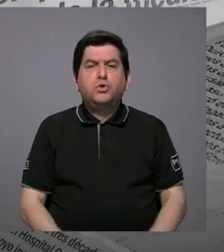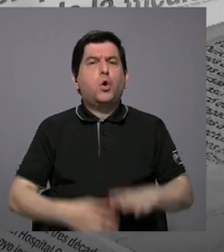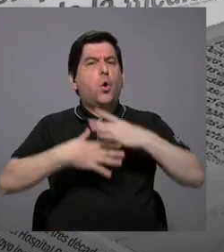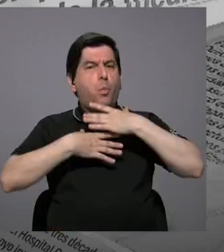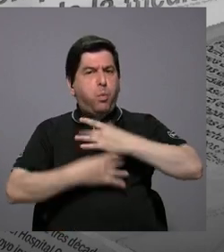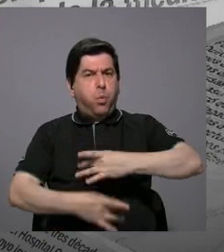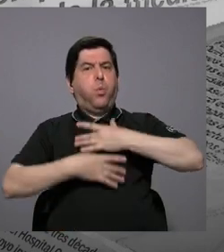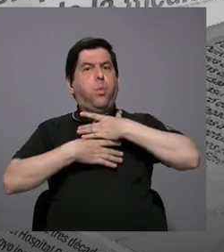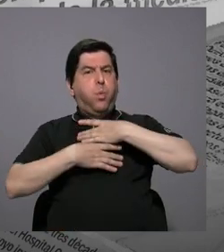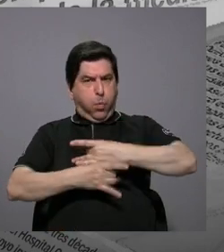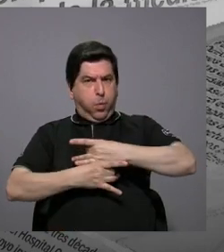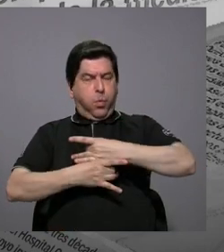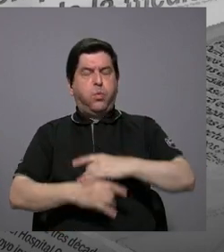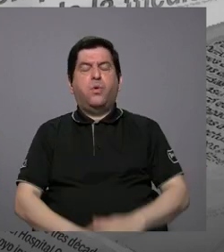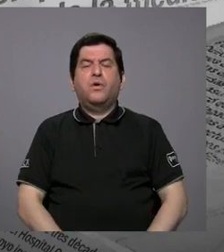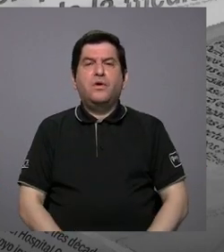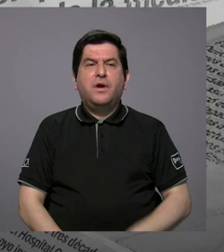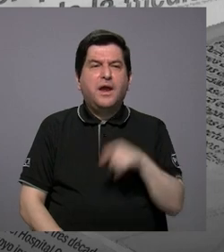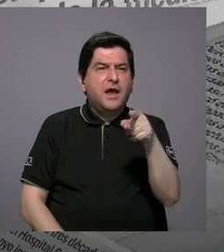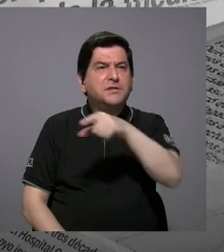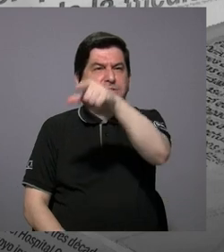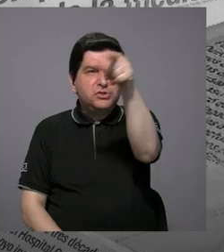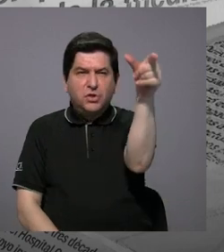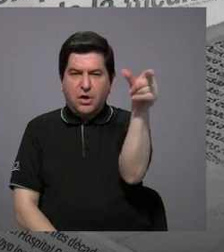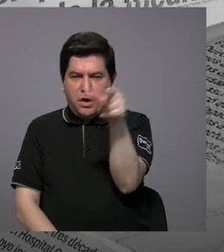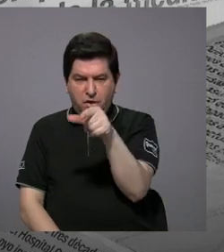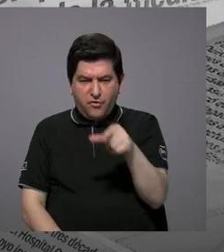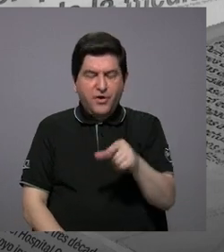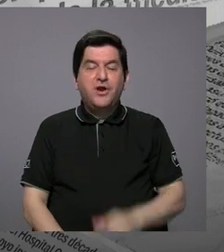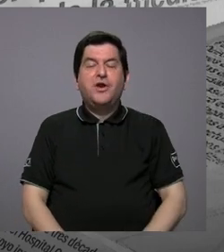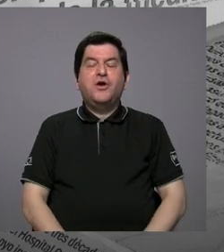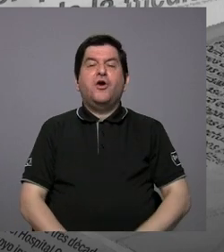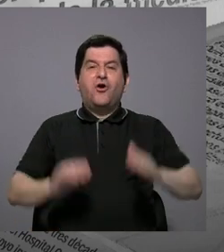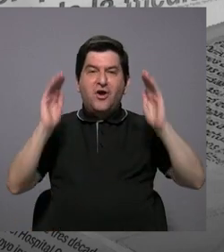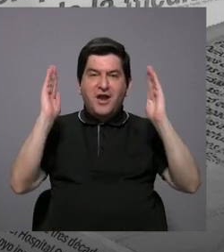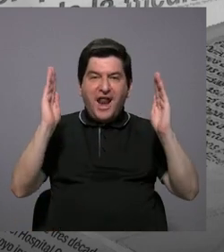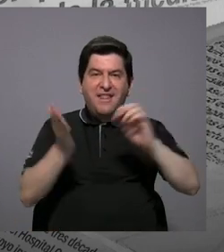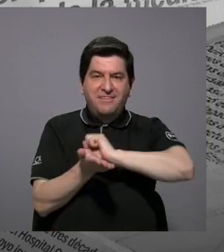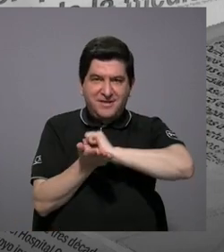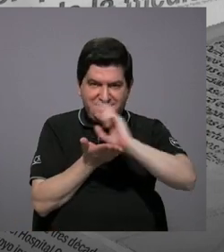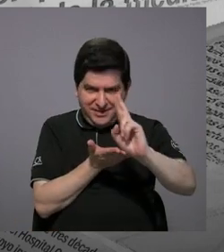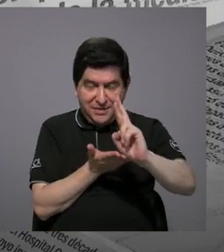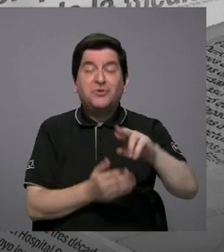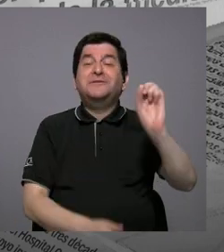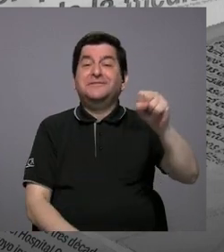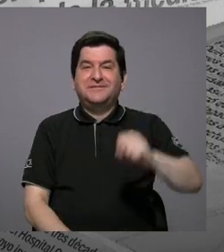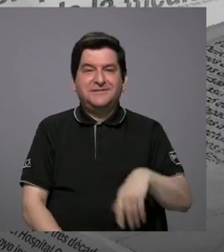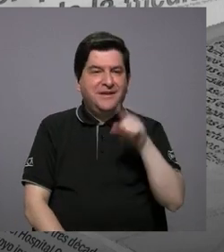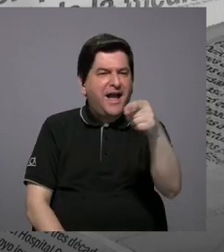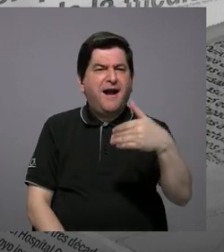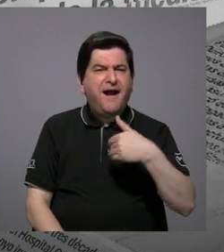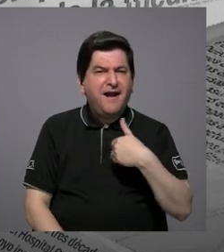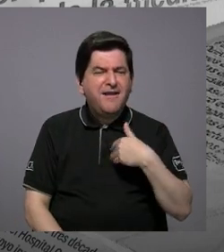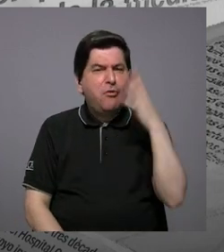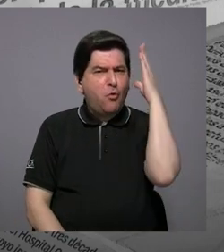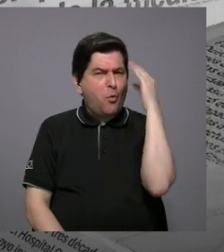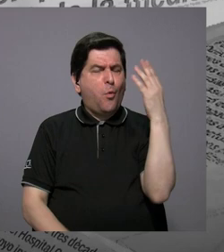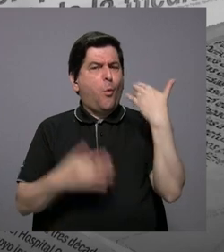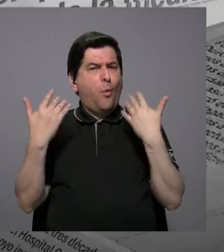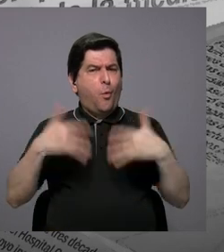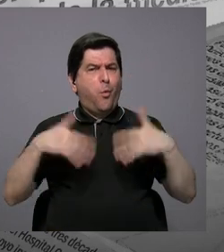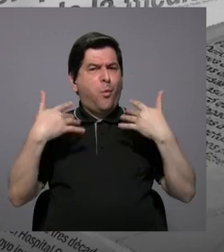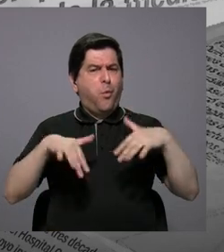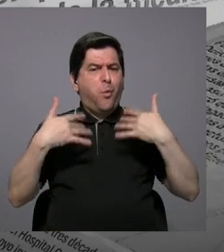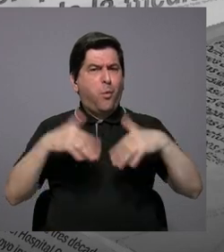interesante que era en la cuenca del río Grande de San Ramón. Ahí tuvieron una gran experiencia,